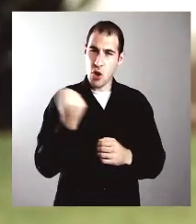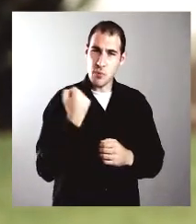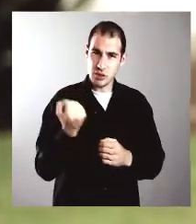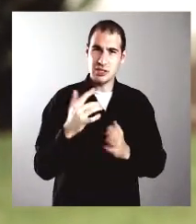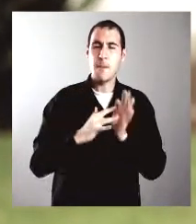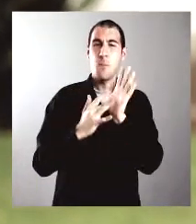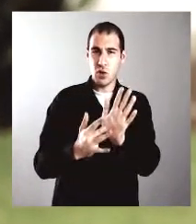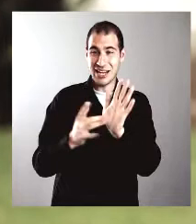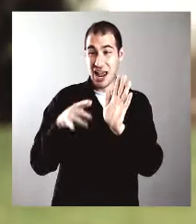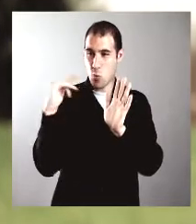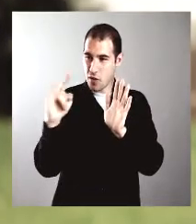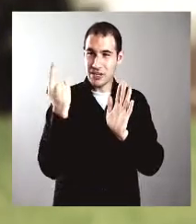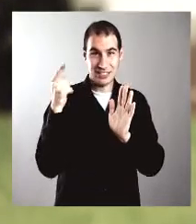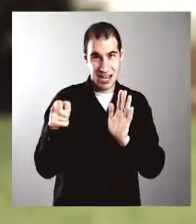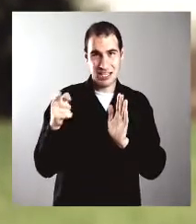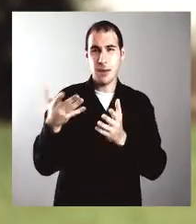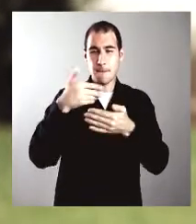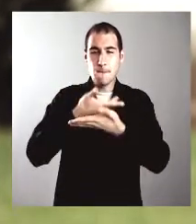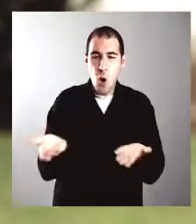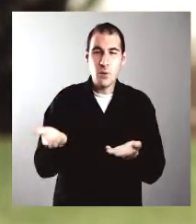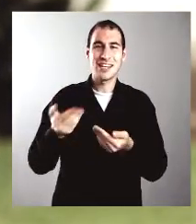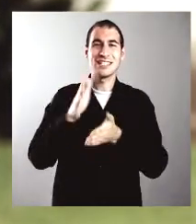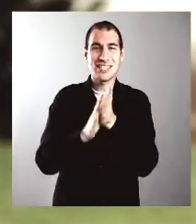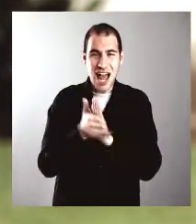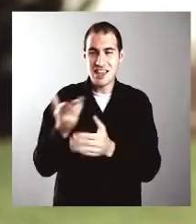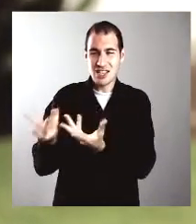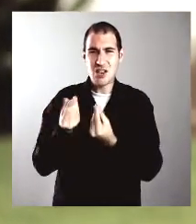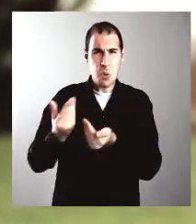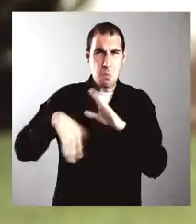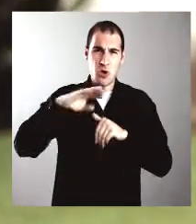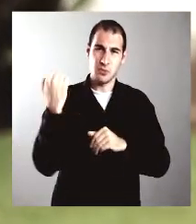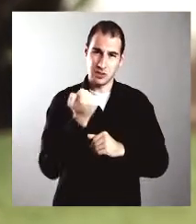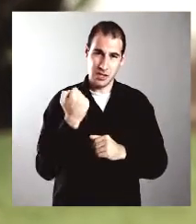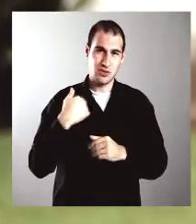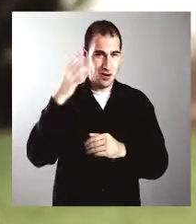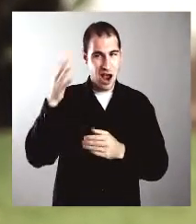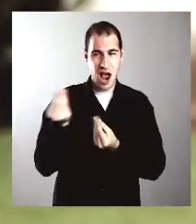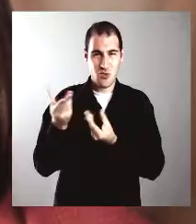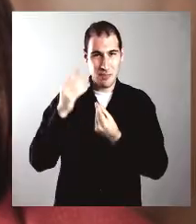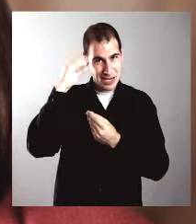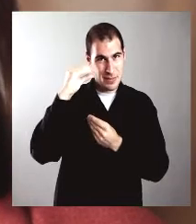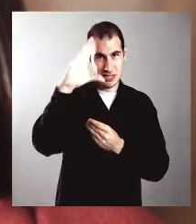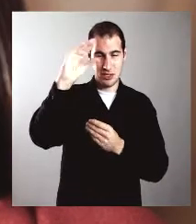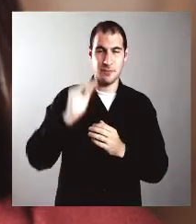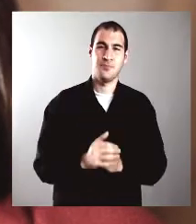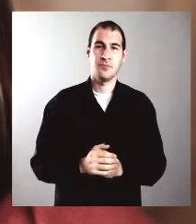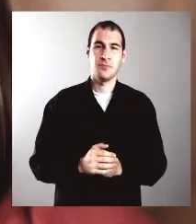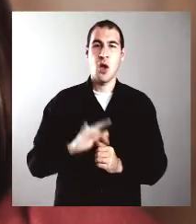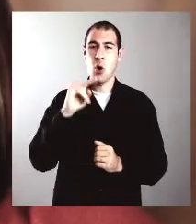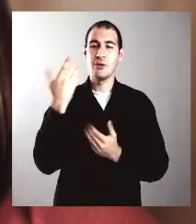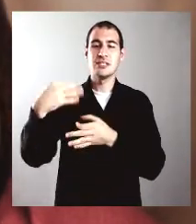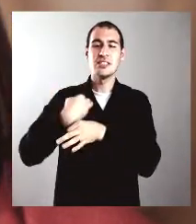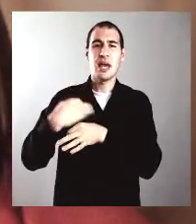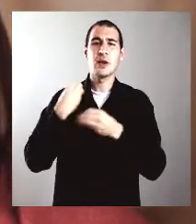importante que destacar es el rol que tuvo la universidad pública, laica y gratuita en mi formación. La universidad a mí me